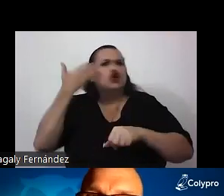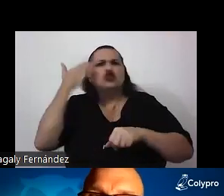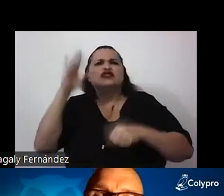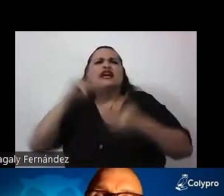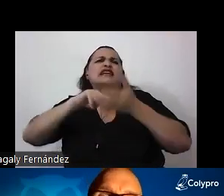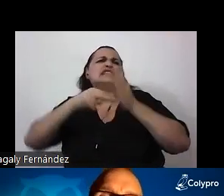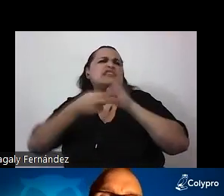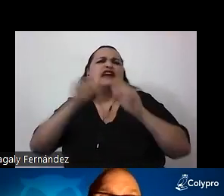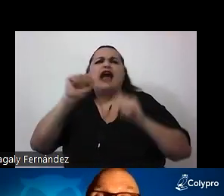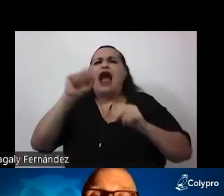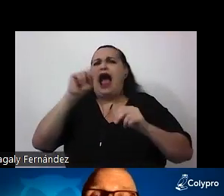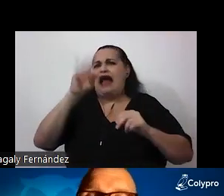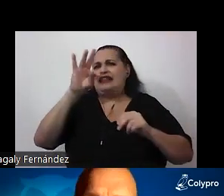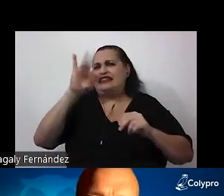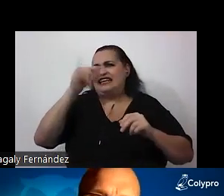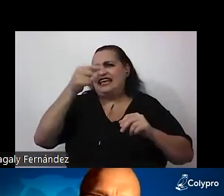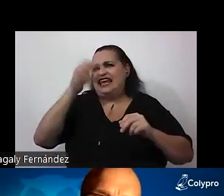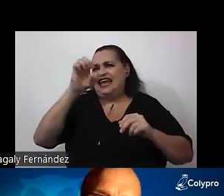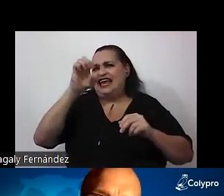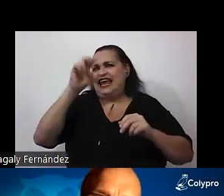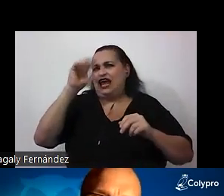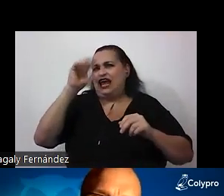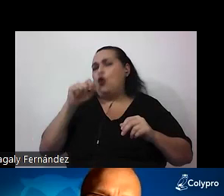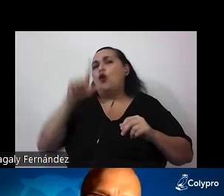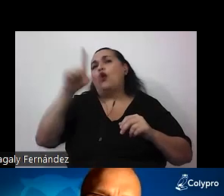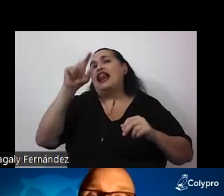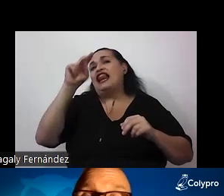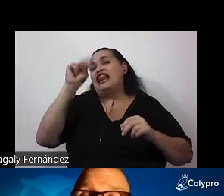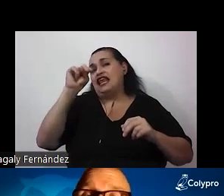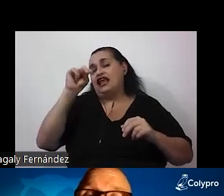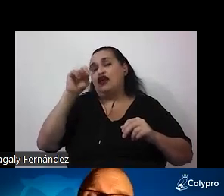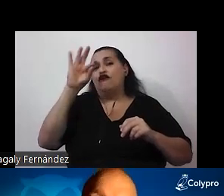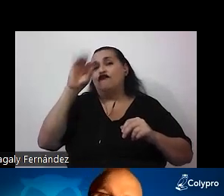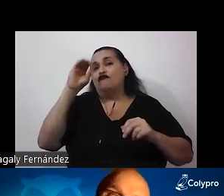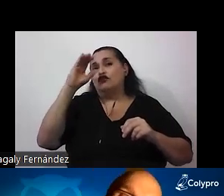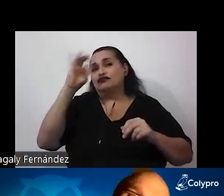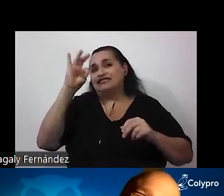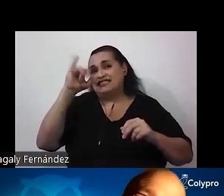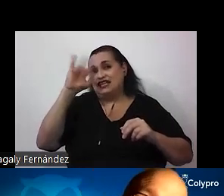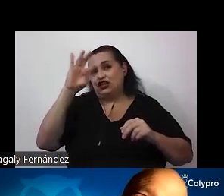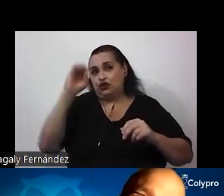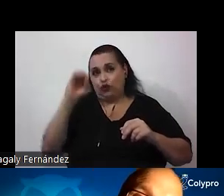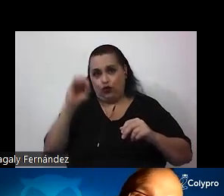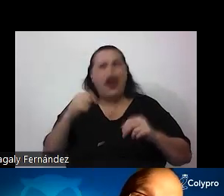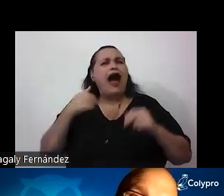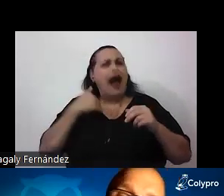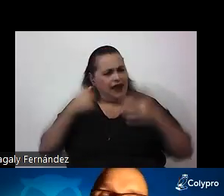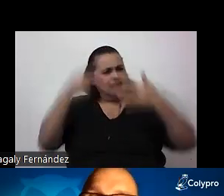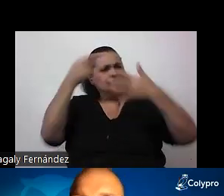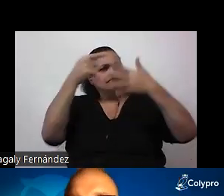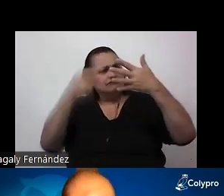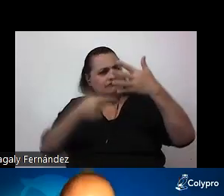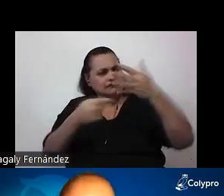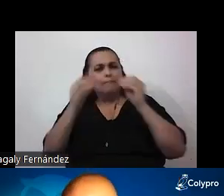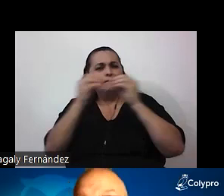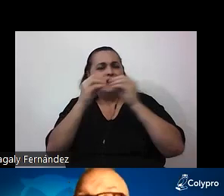lo que es un linfocito. Entonces hay aspectos más generales, más transversales y hay